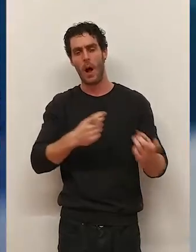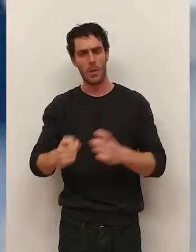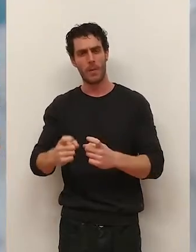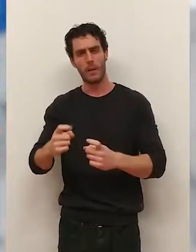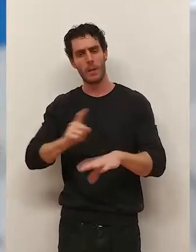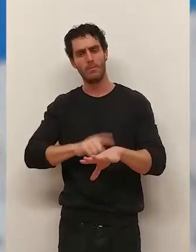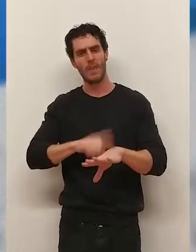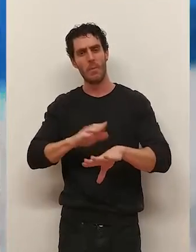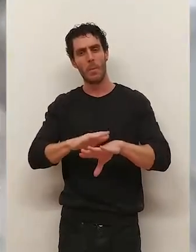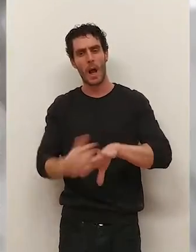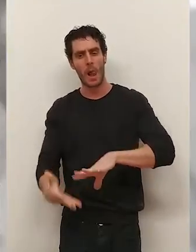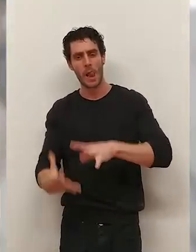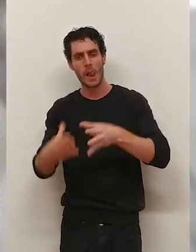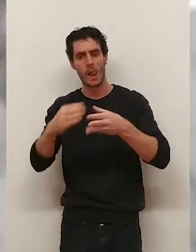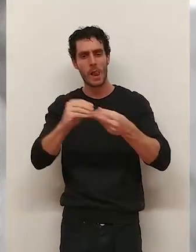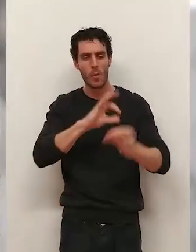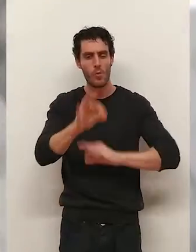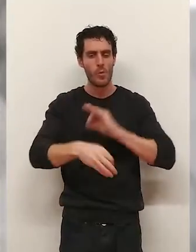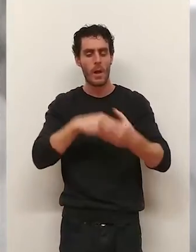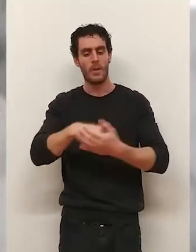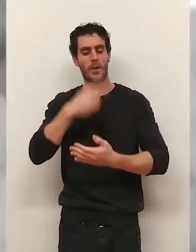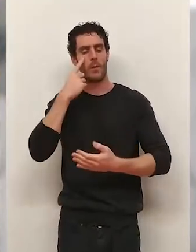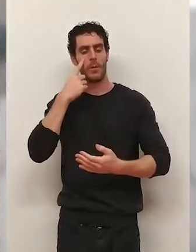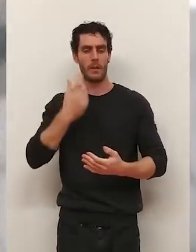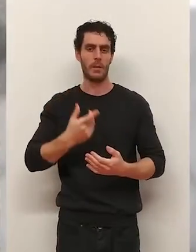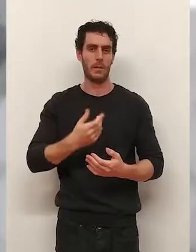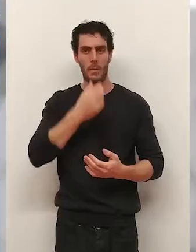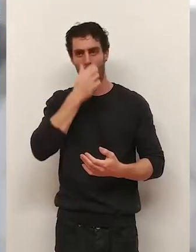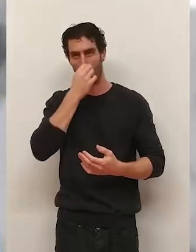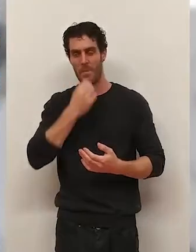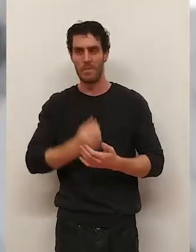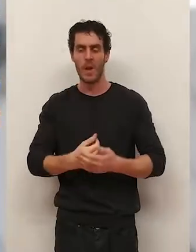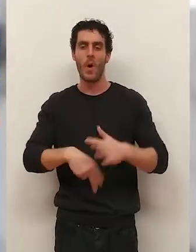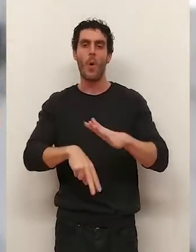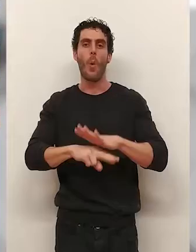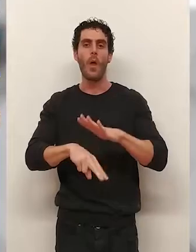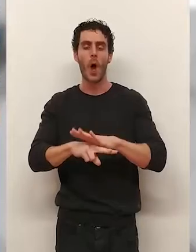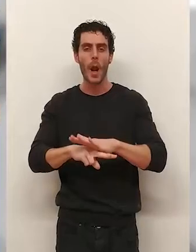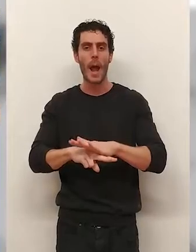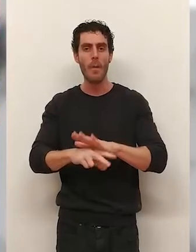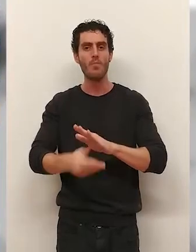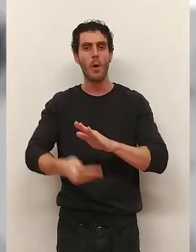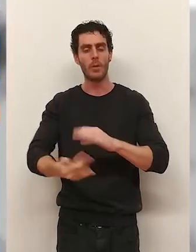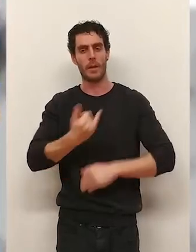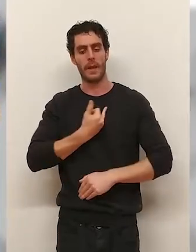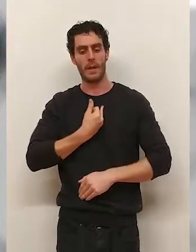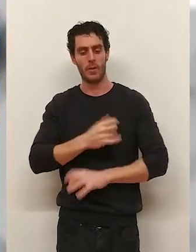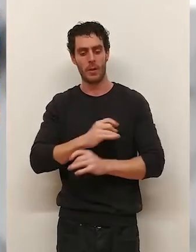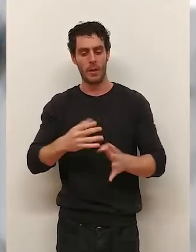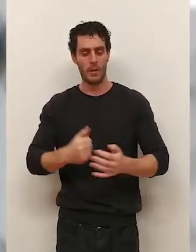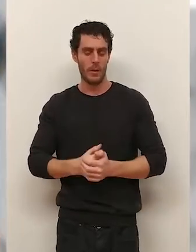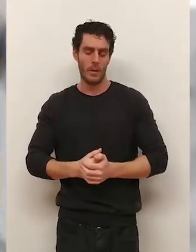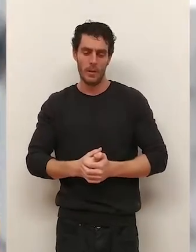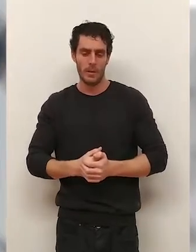necesitaba su tiempo para acoplarse. Hemos cambiado menos jugadores pero hemos cambiado jugadores muy importantes y bueno y ese